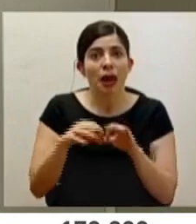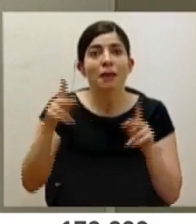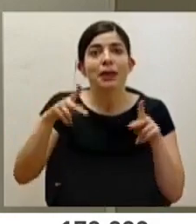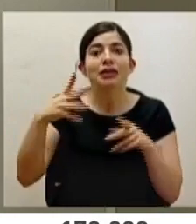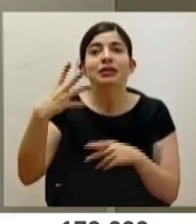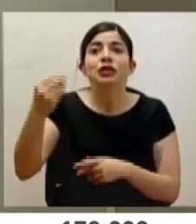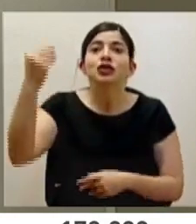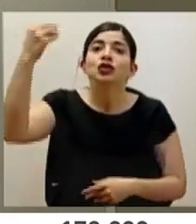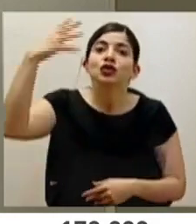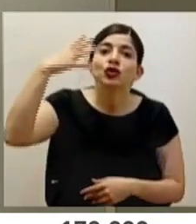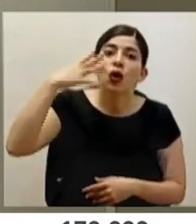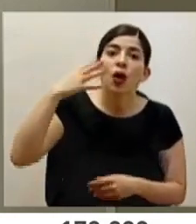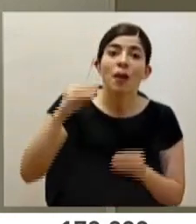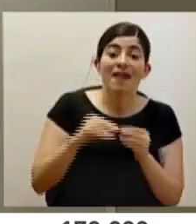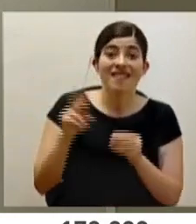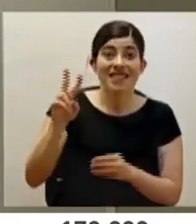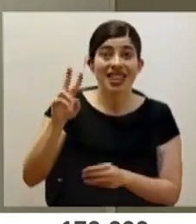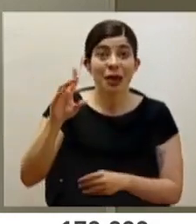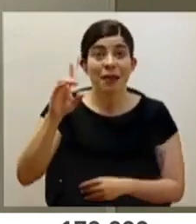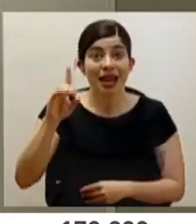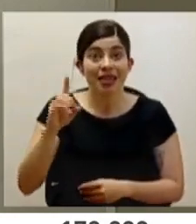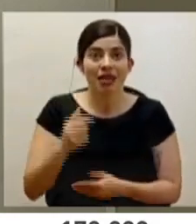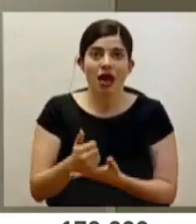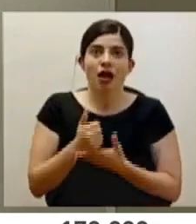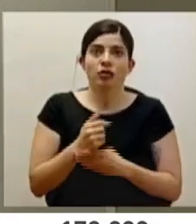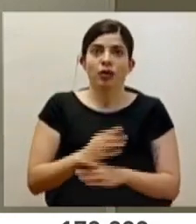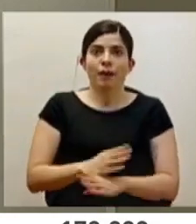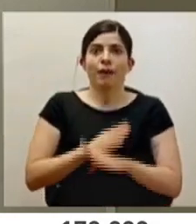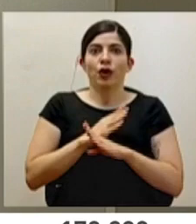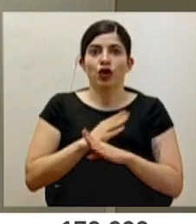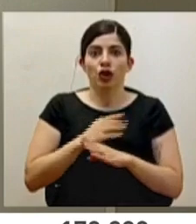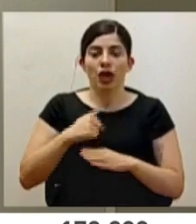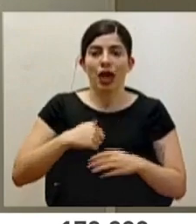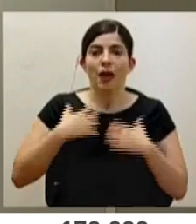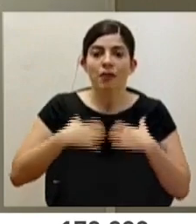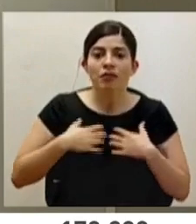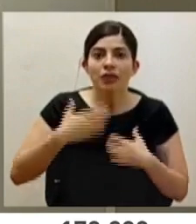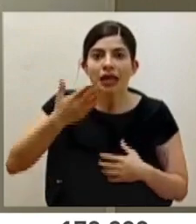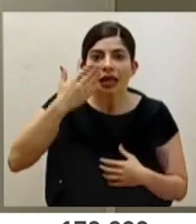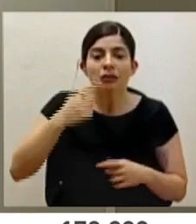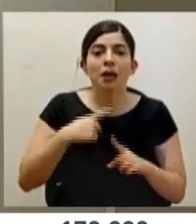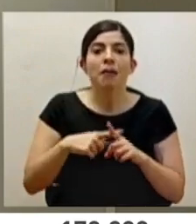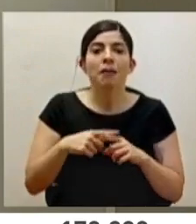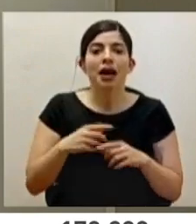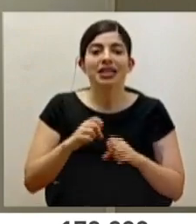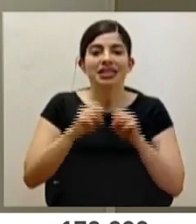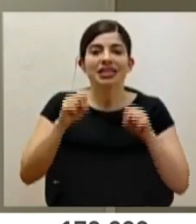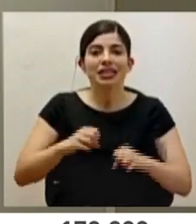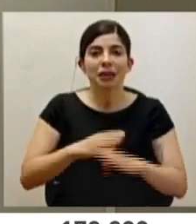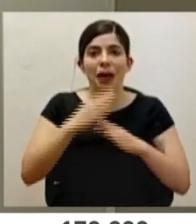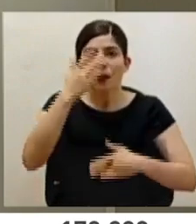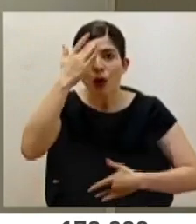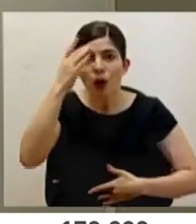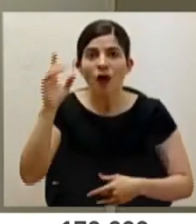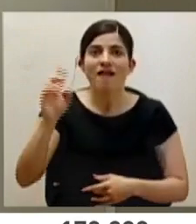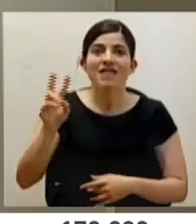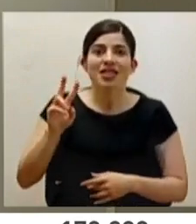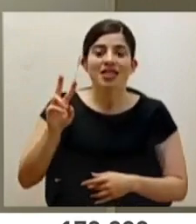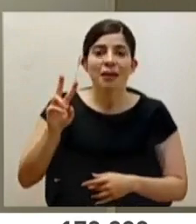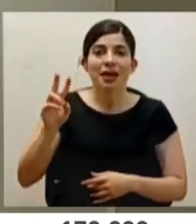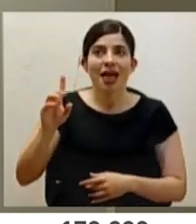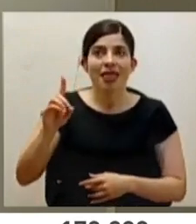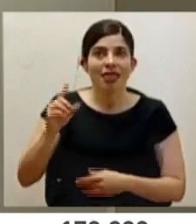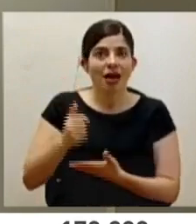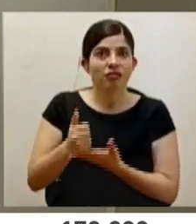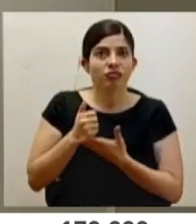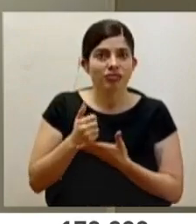un poquito más, la vitamina D tiene un factor protector en el sistema inmunológico, las vías respiratorias. Así que hay muchos factores que podrían estar incidiendo, pero esos son algunos de los que hemos